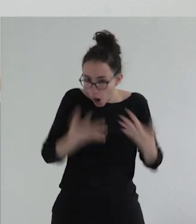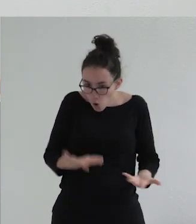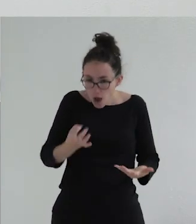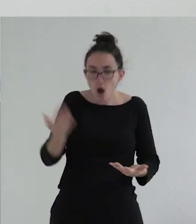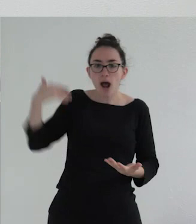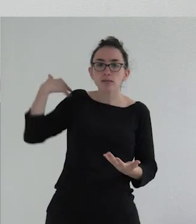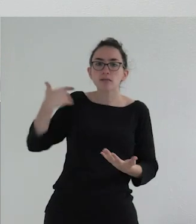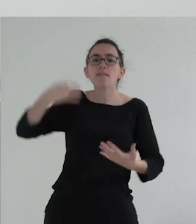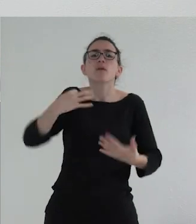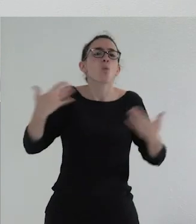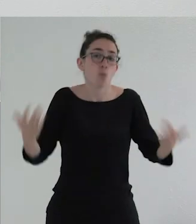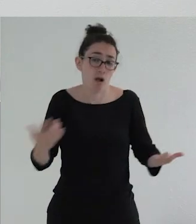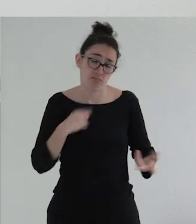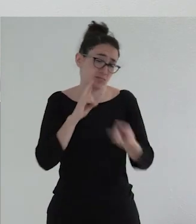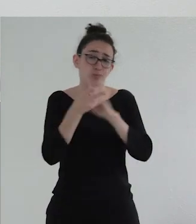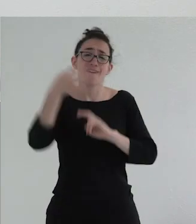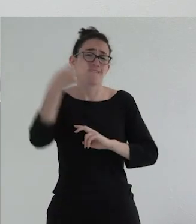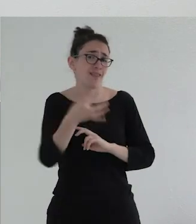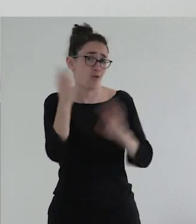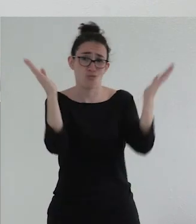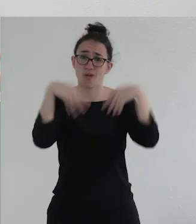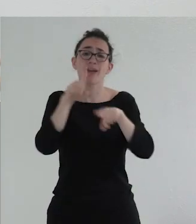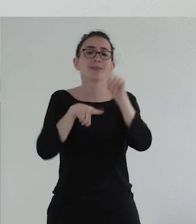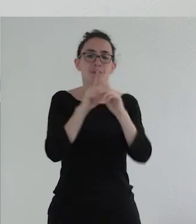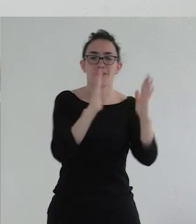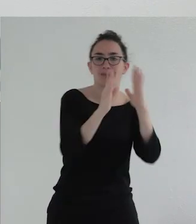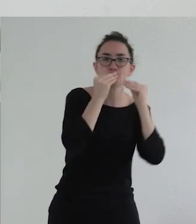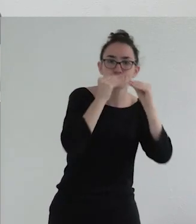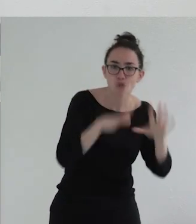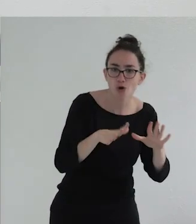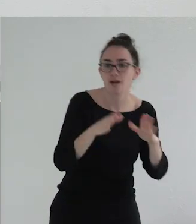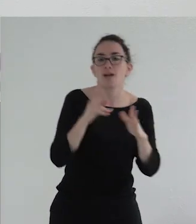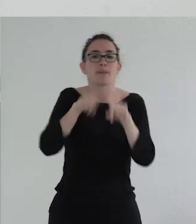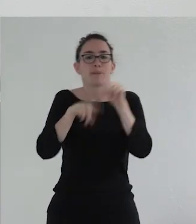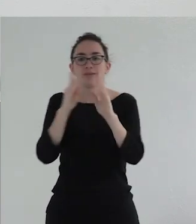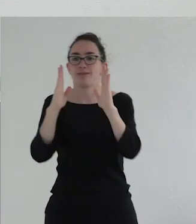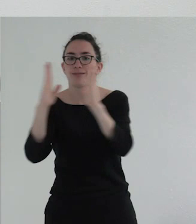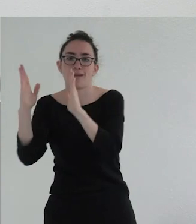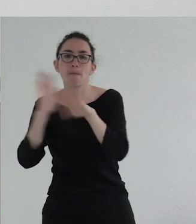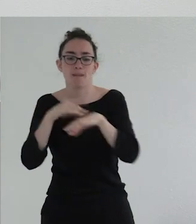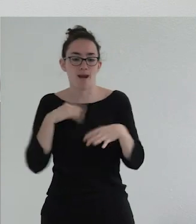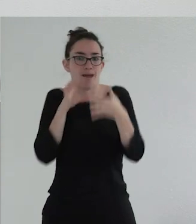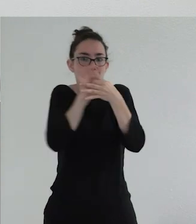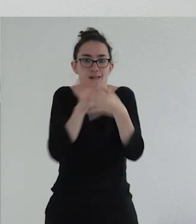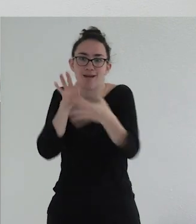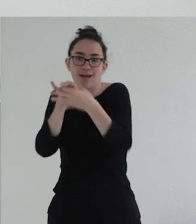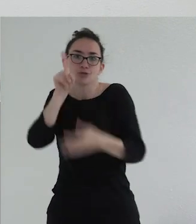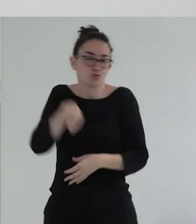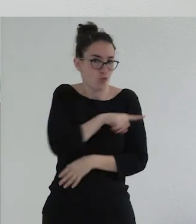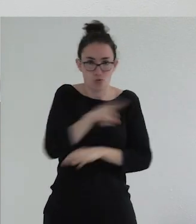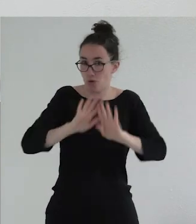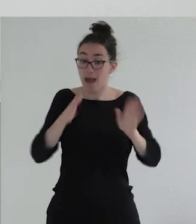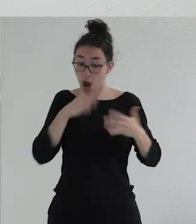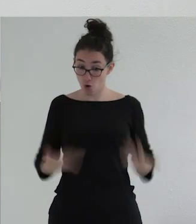bueno pues la respuesta es que no hay una verdad hay un momento histórico con un marco posible con unas categorías posibles para que la gente se identifique con ellas probablemente en